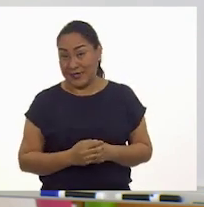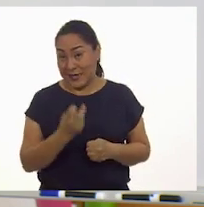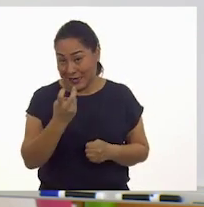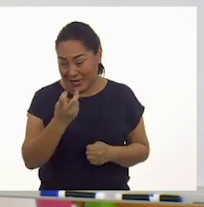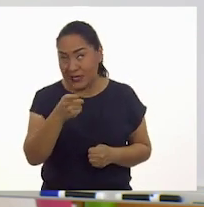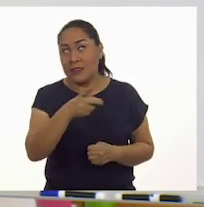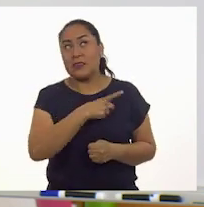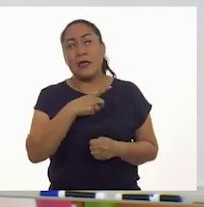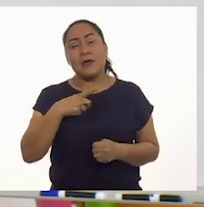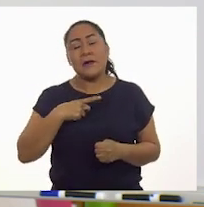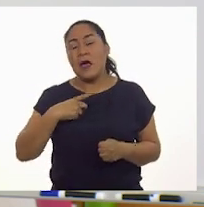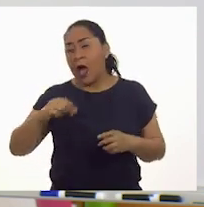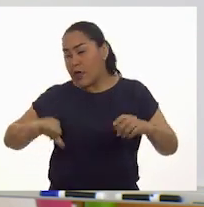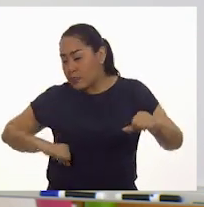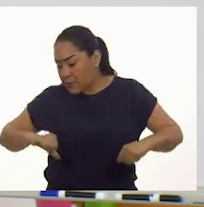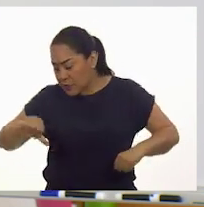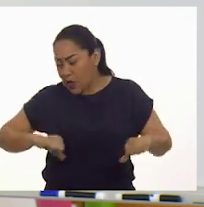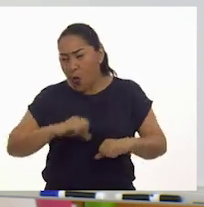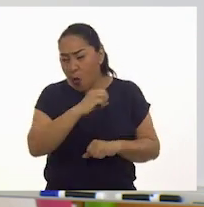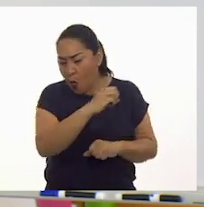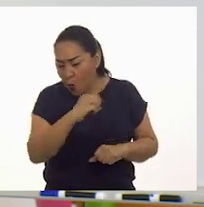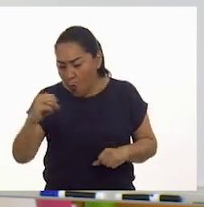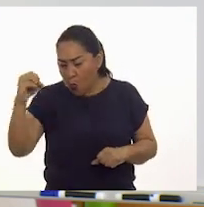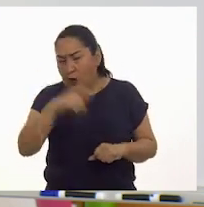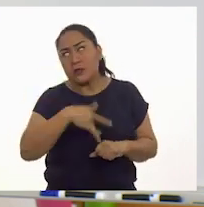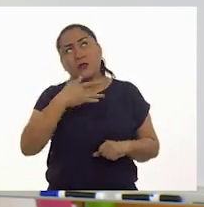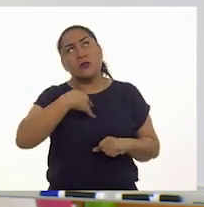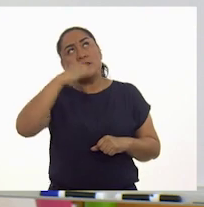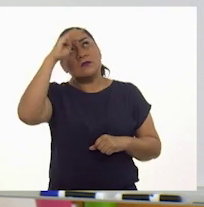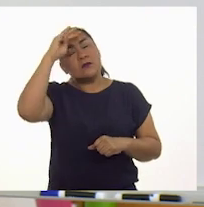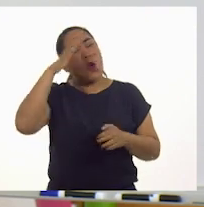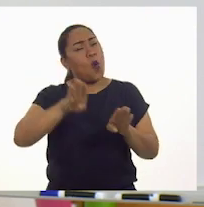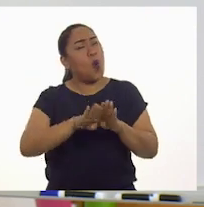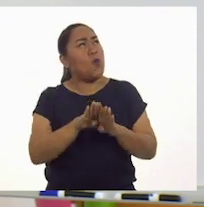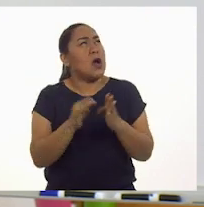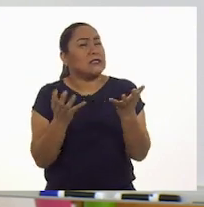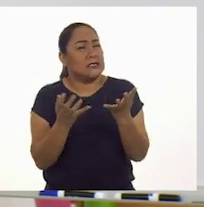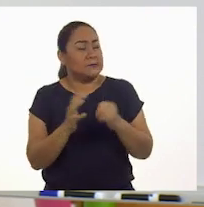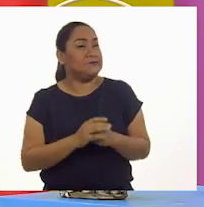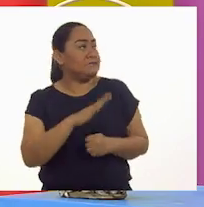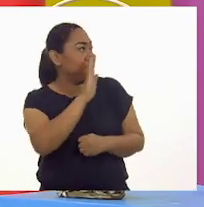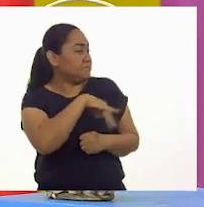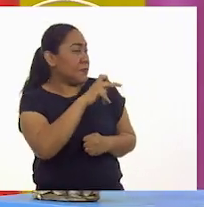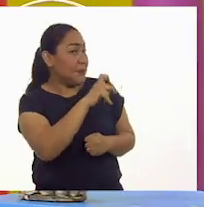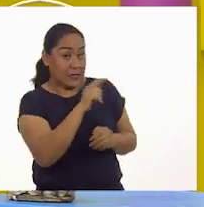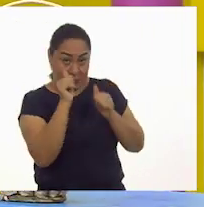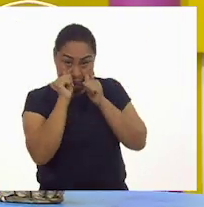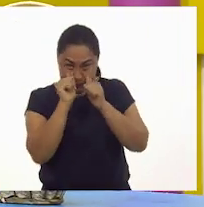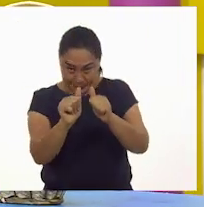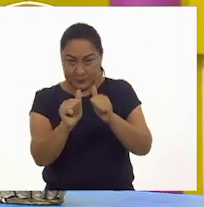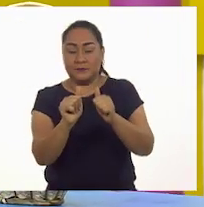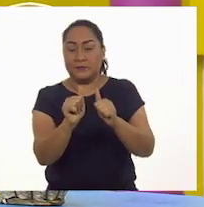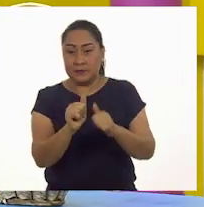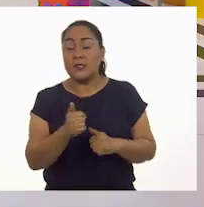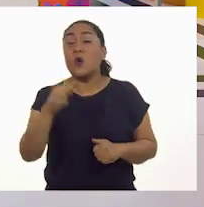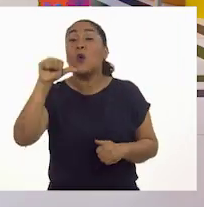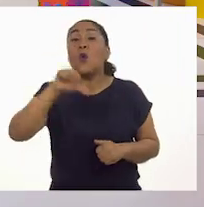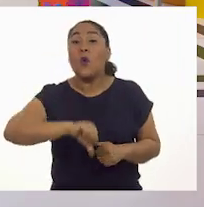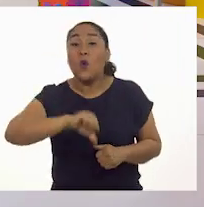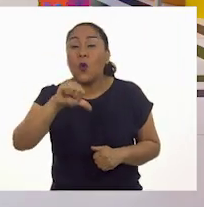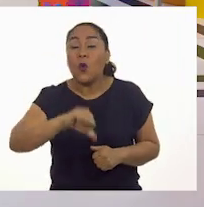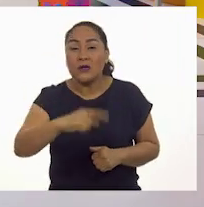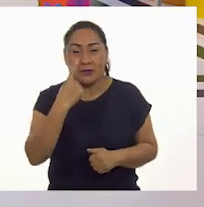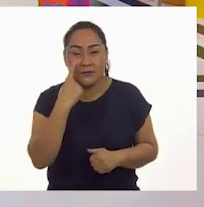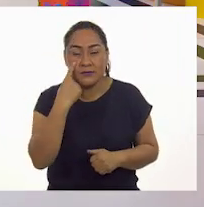trata ordenar actividades, de pensar en cómo lo realizamos. Presta mucha atención, Pepe. Sí. Porque el día de hoy